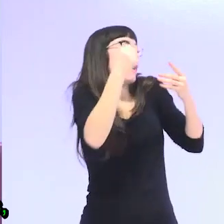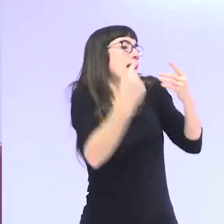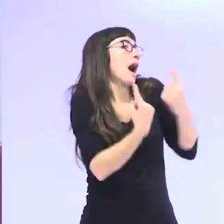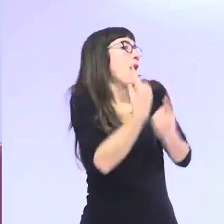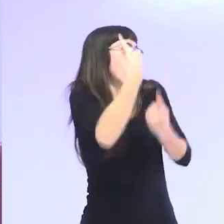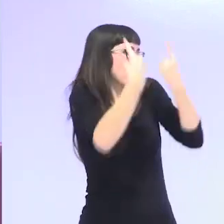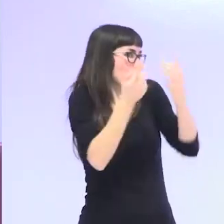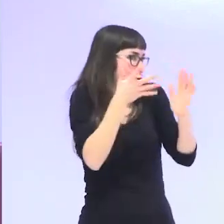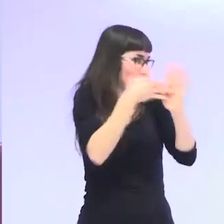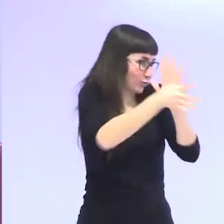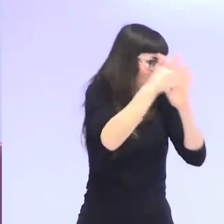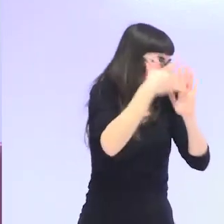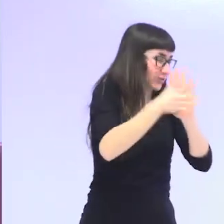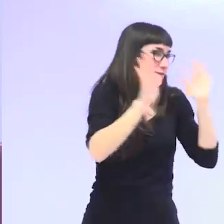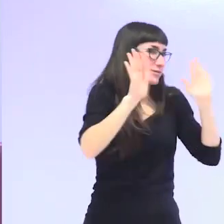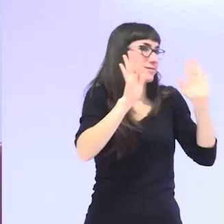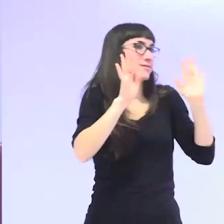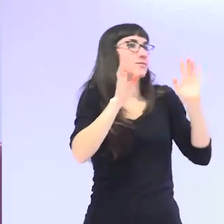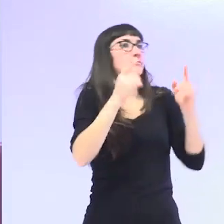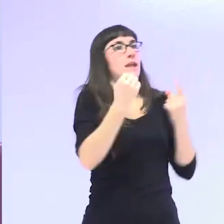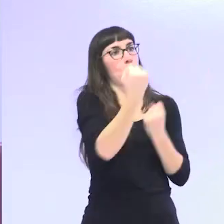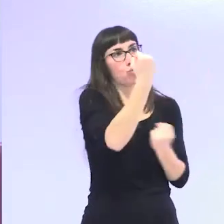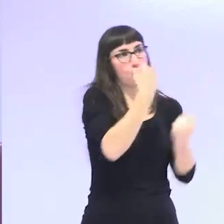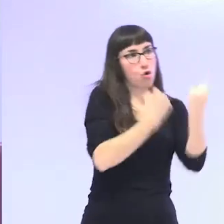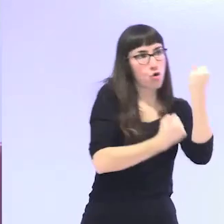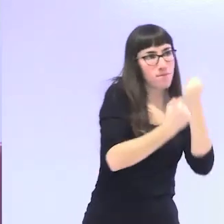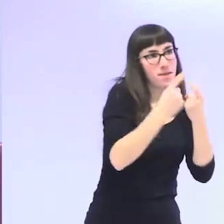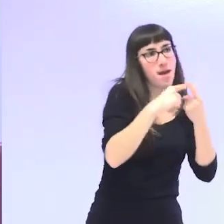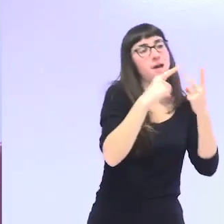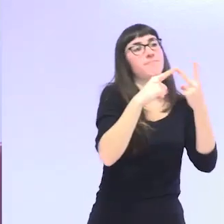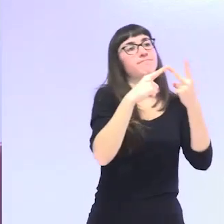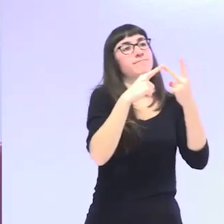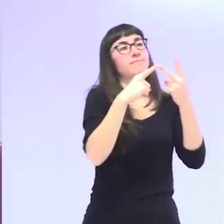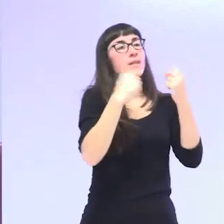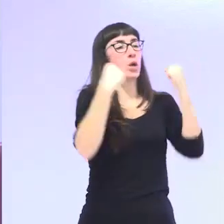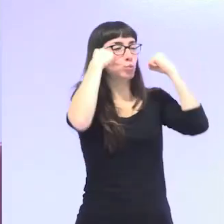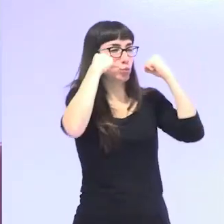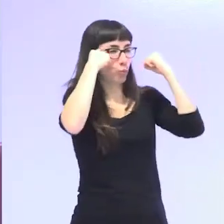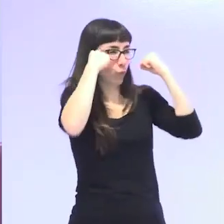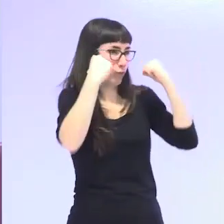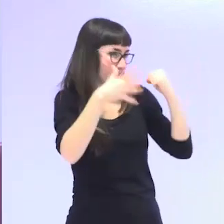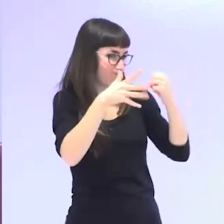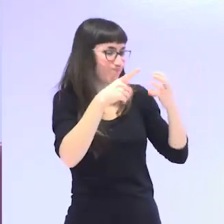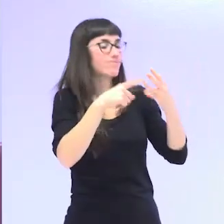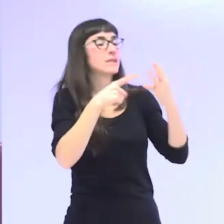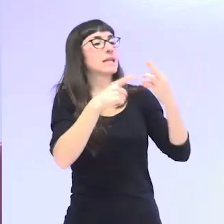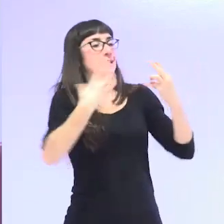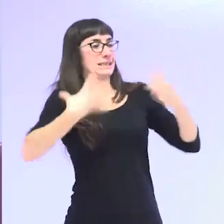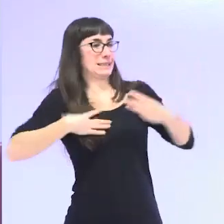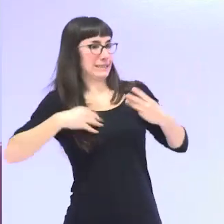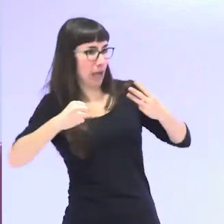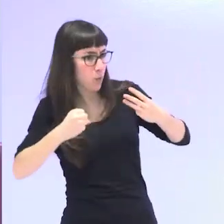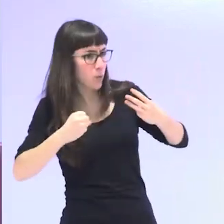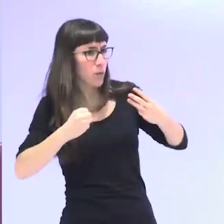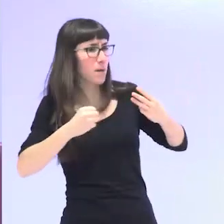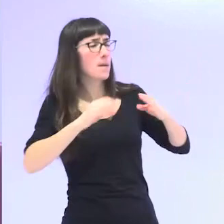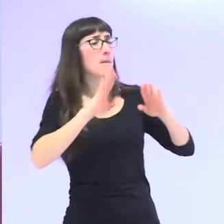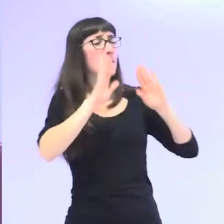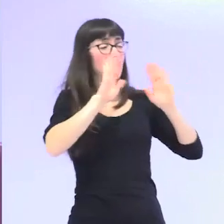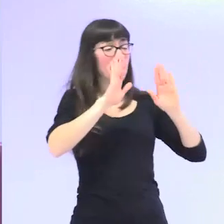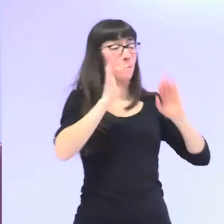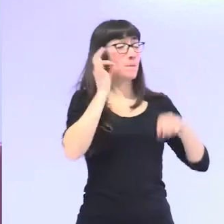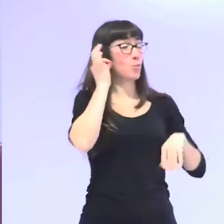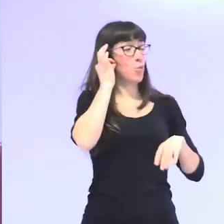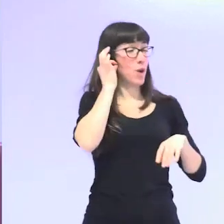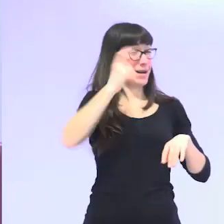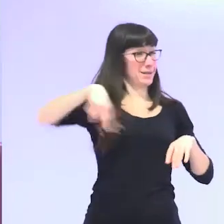unas cuantas desventajas económicas de su nivel de instrucción de salud pero aún así las mujeres